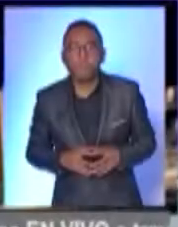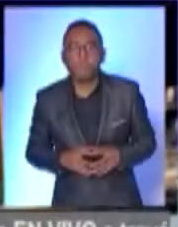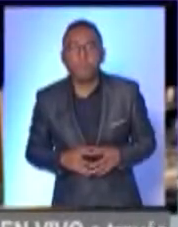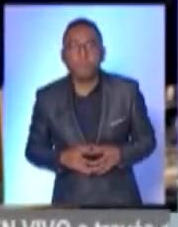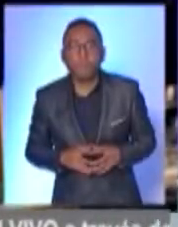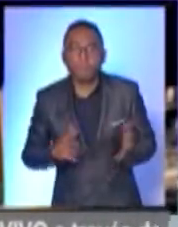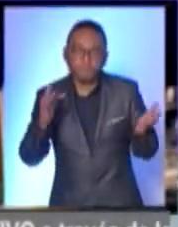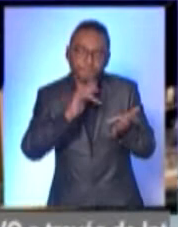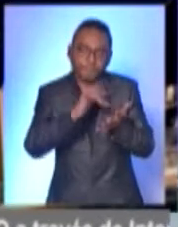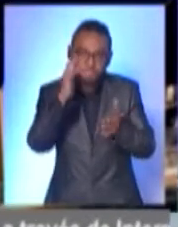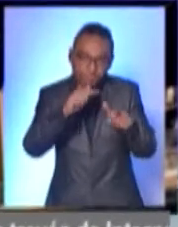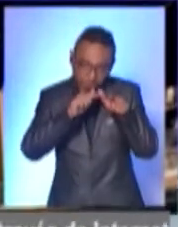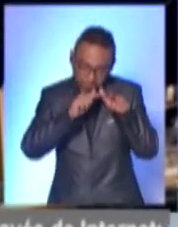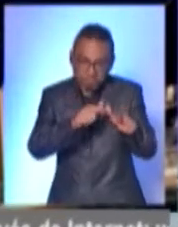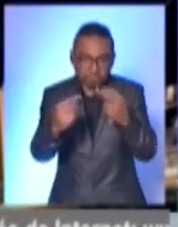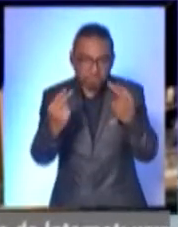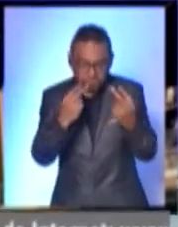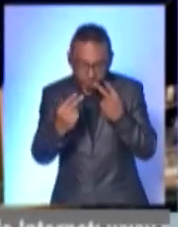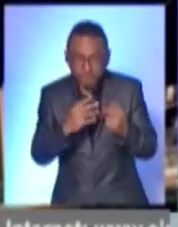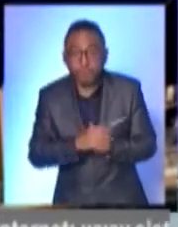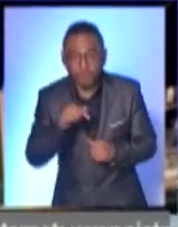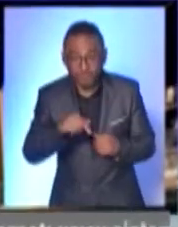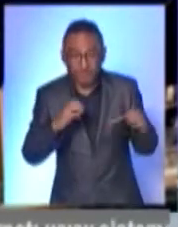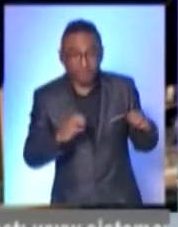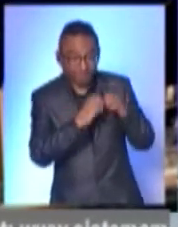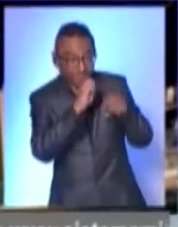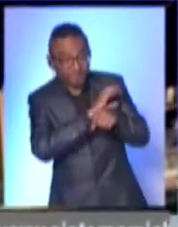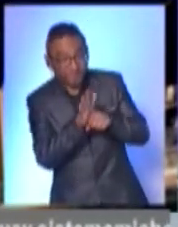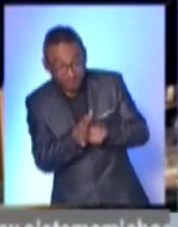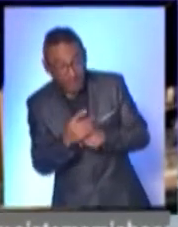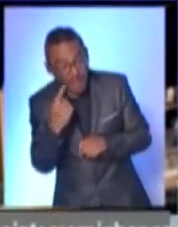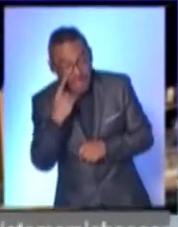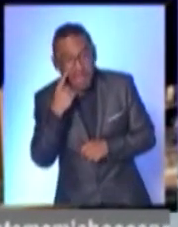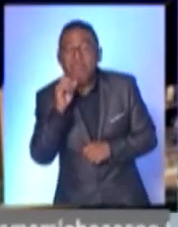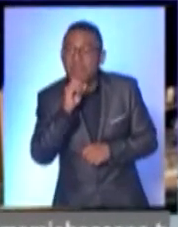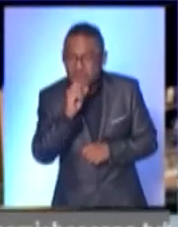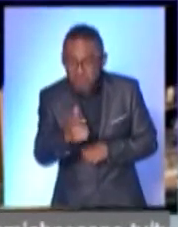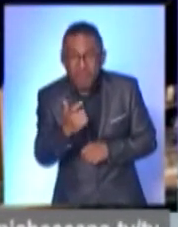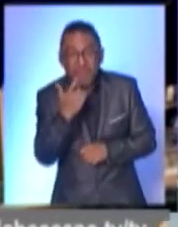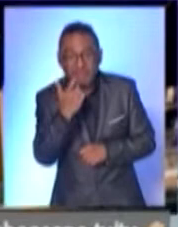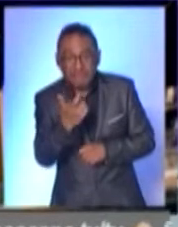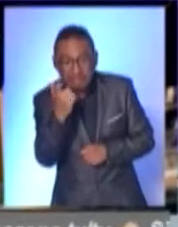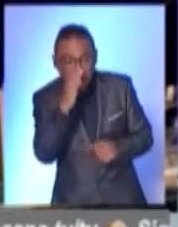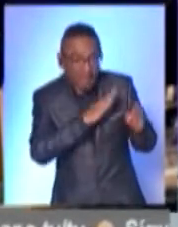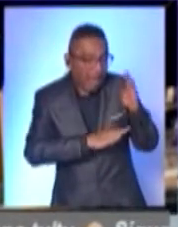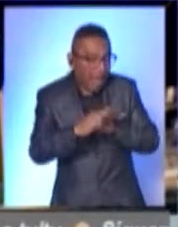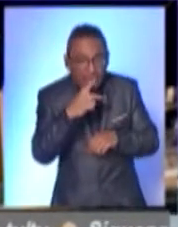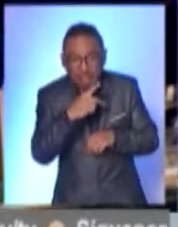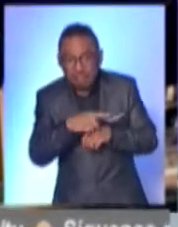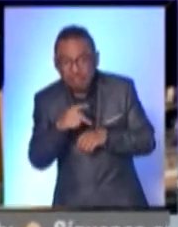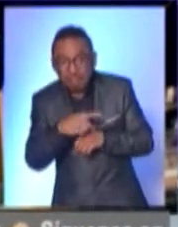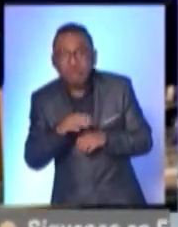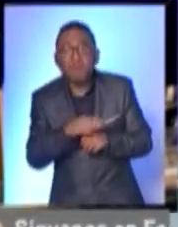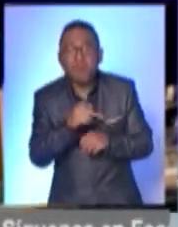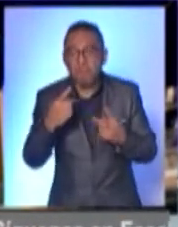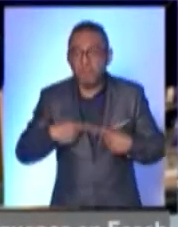Gracias por continuar con nosotros. La pandemia también ha afectado a la economía de aquellos boleadores de